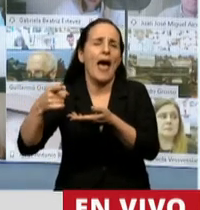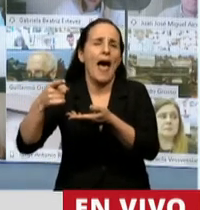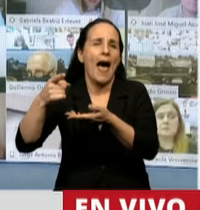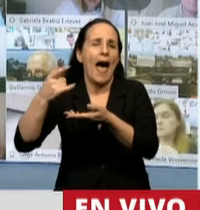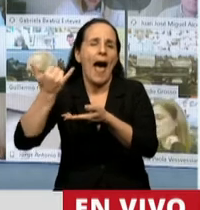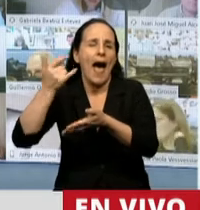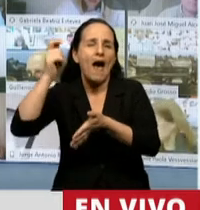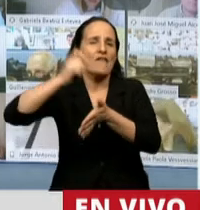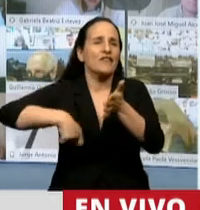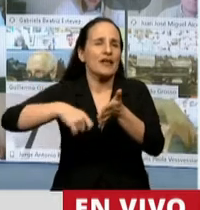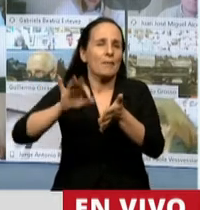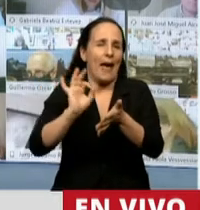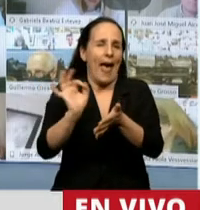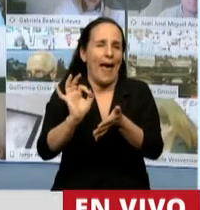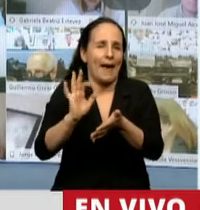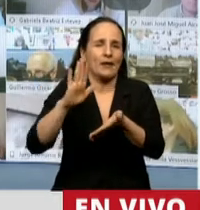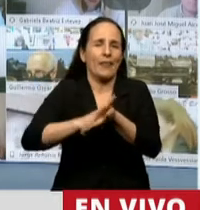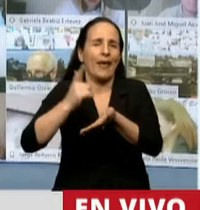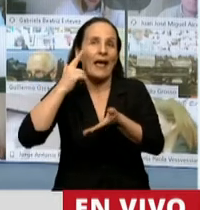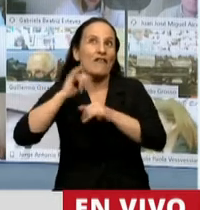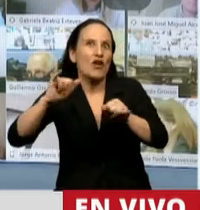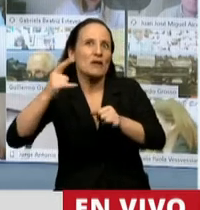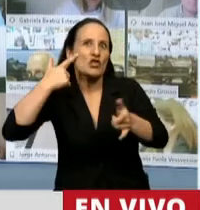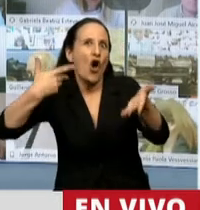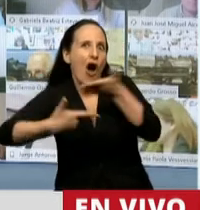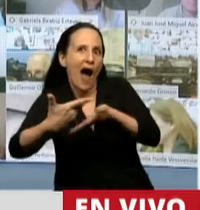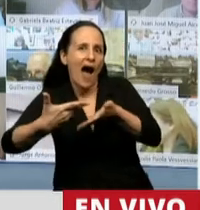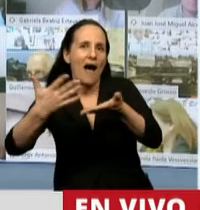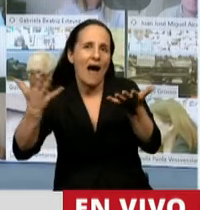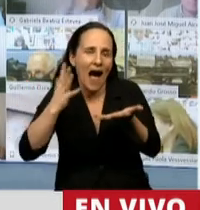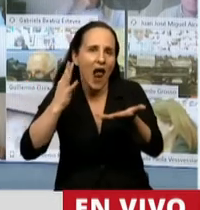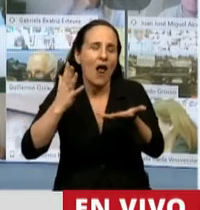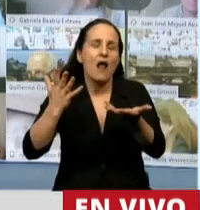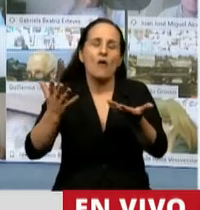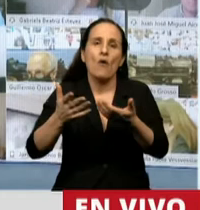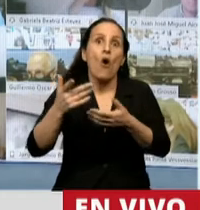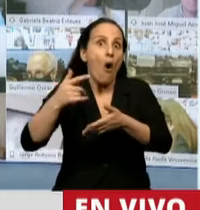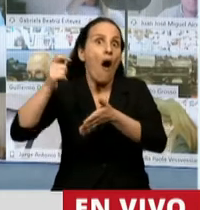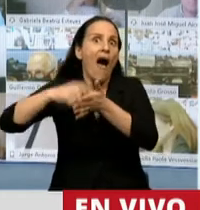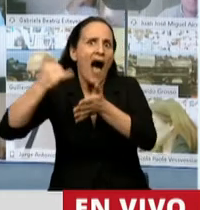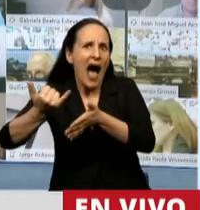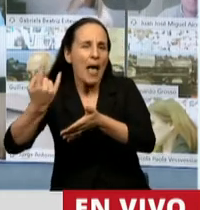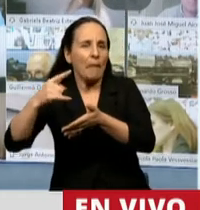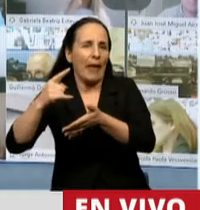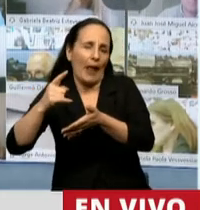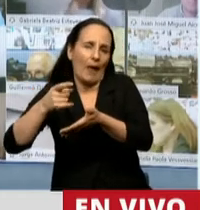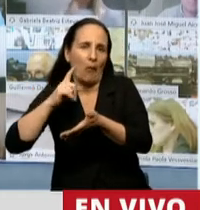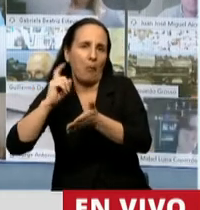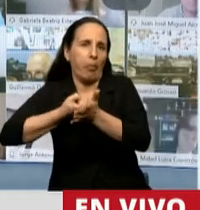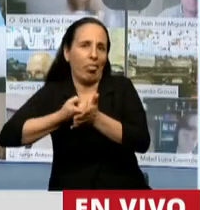tienen firmado actas de intercambio de información, o si lo tienen no se cumplen.